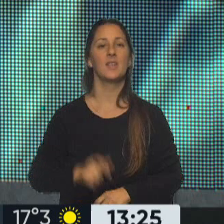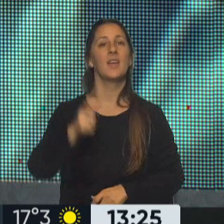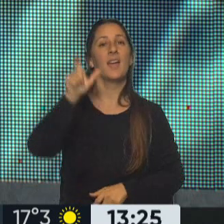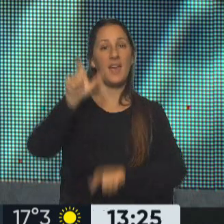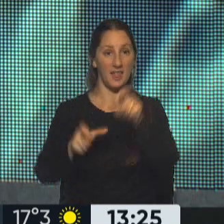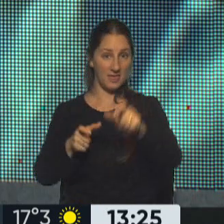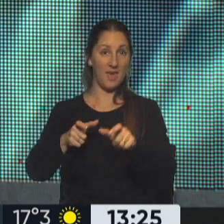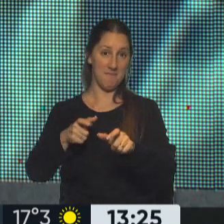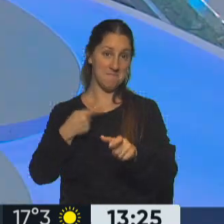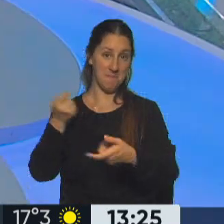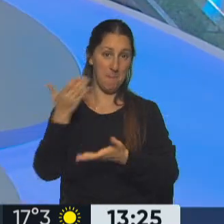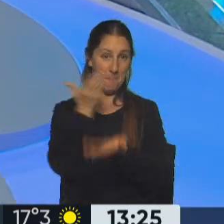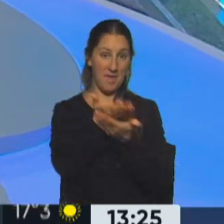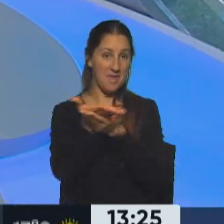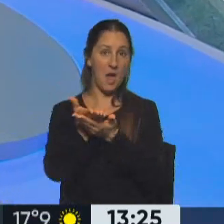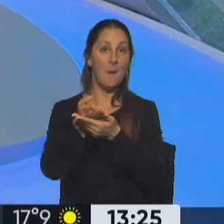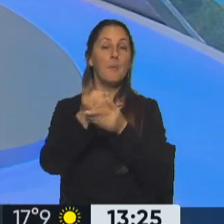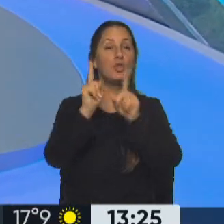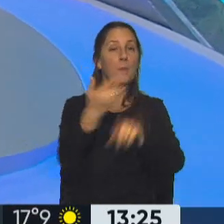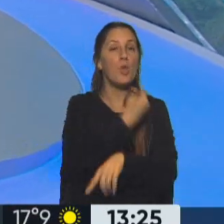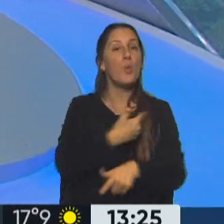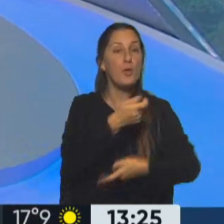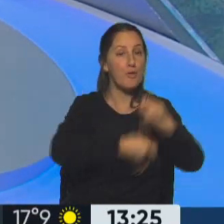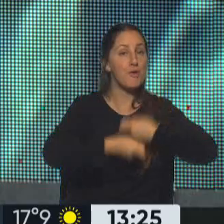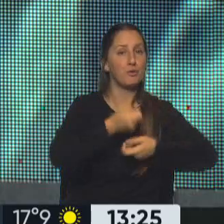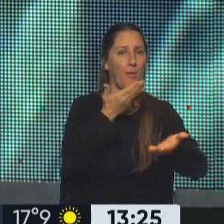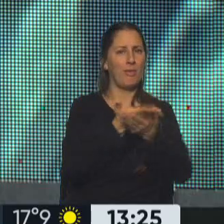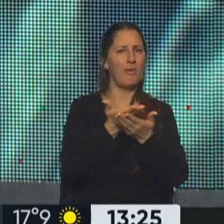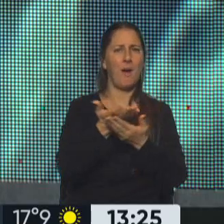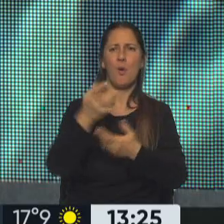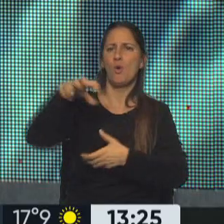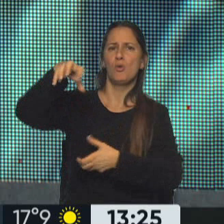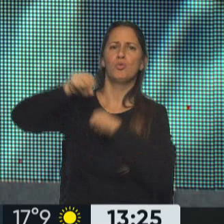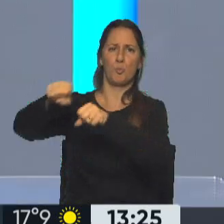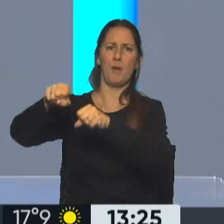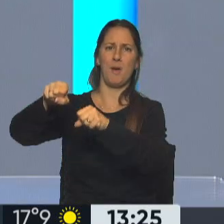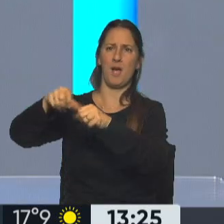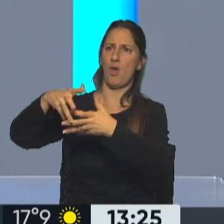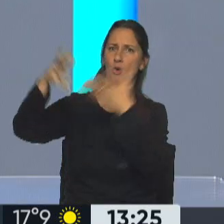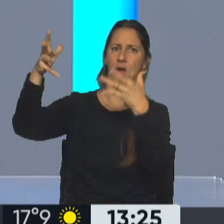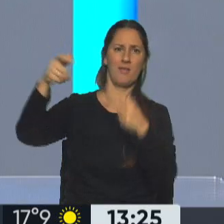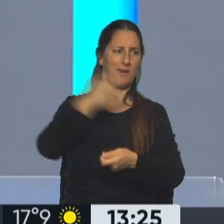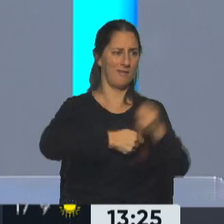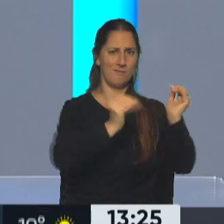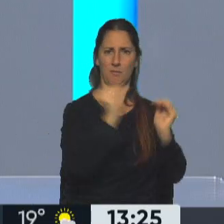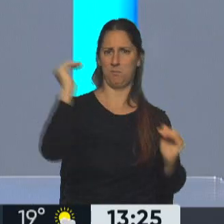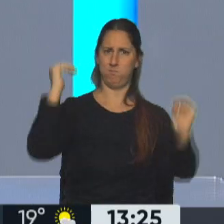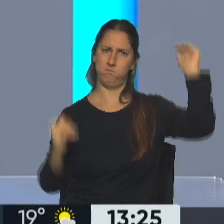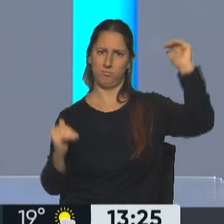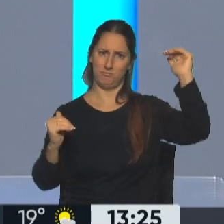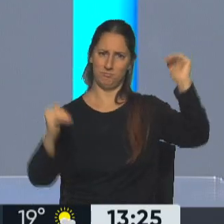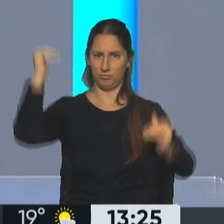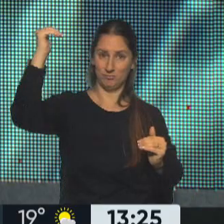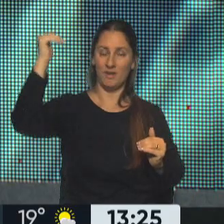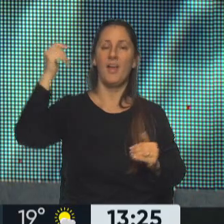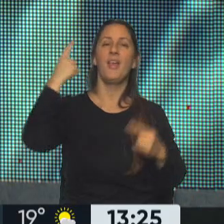consumidores, pero también los propios comerciantes que se consideraban en desventaja al momento de comercializar esos productos. Exactamente, porque la diferencia de precios se había hecho